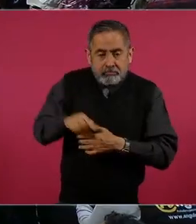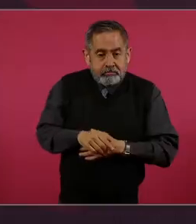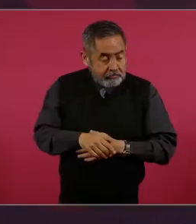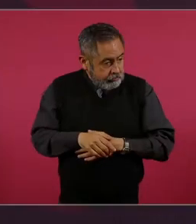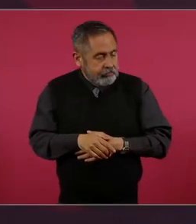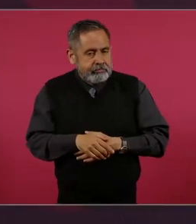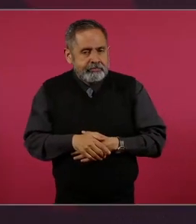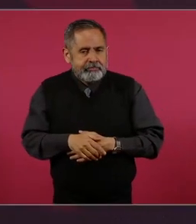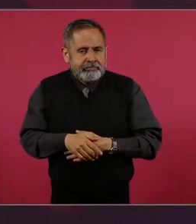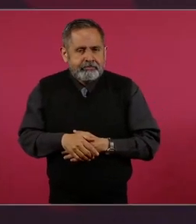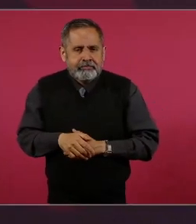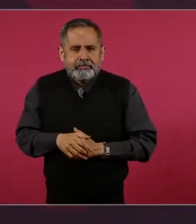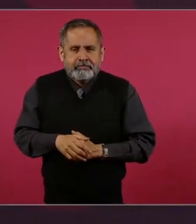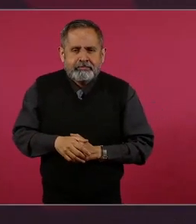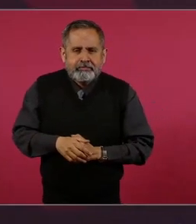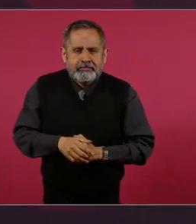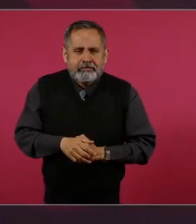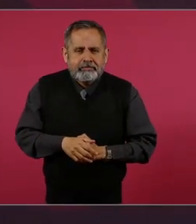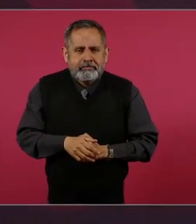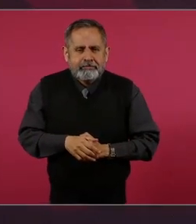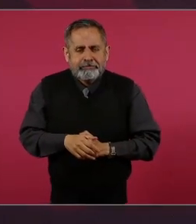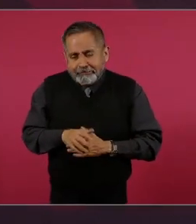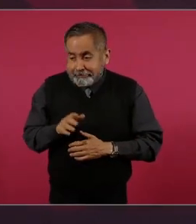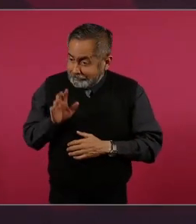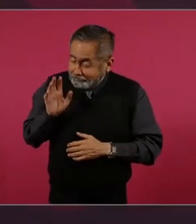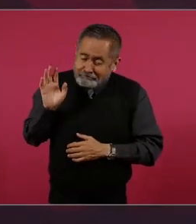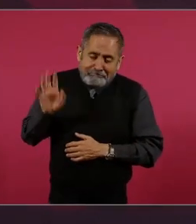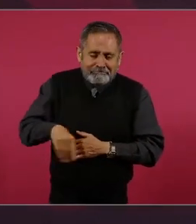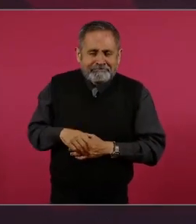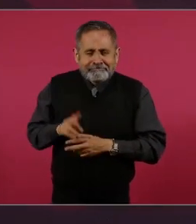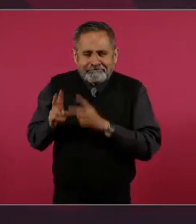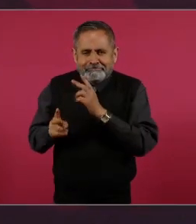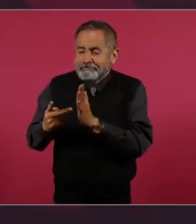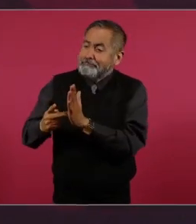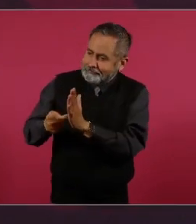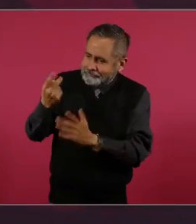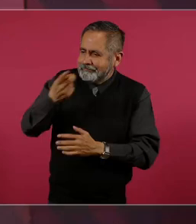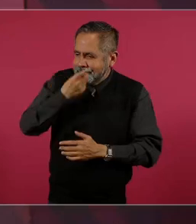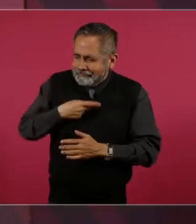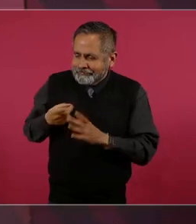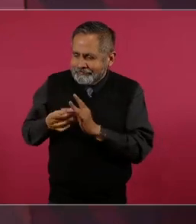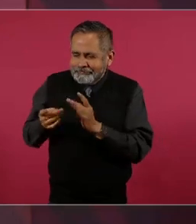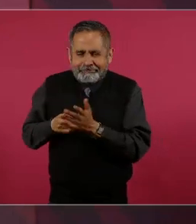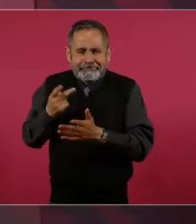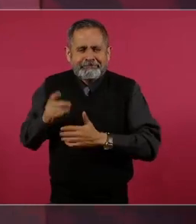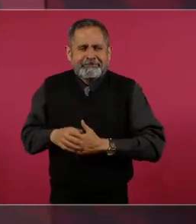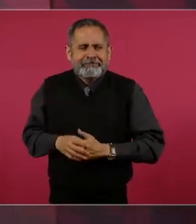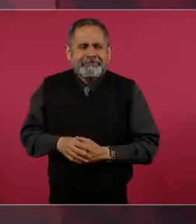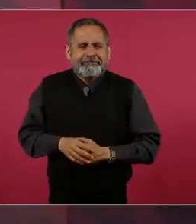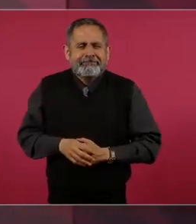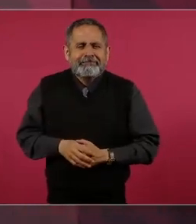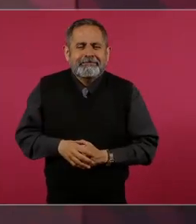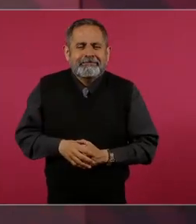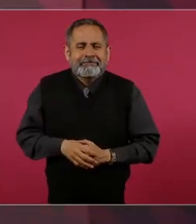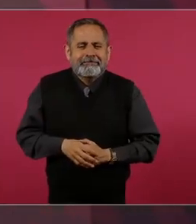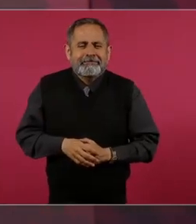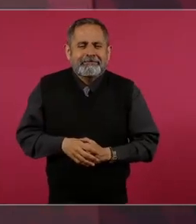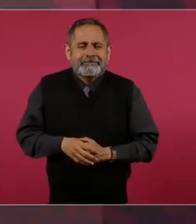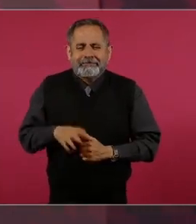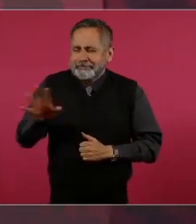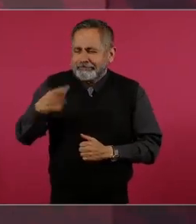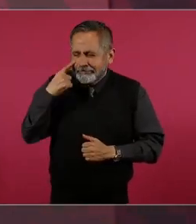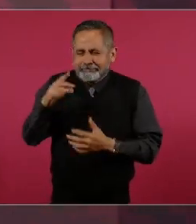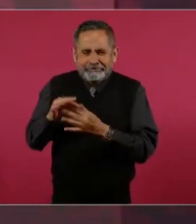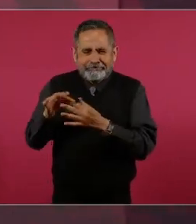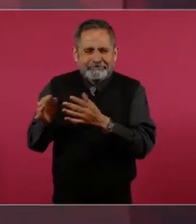Así se hace, seguimos desayunando. Pero me volvió a decir, le digo, mira,